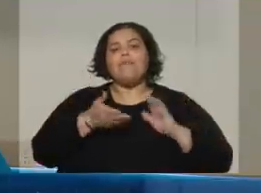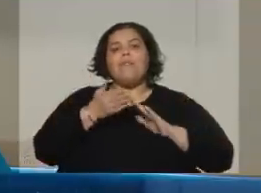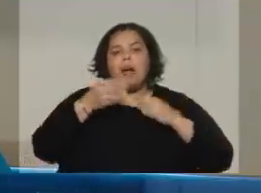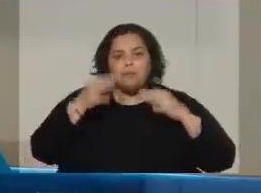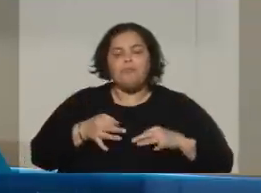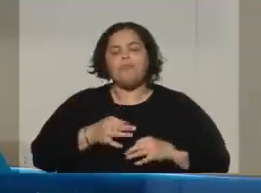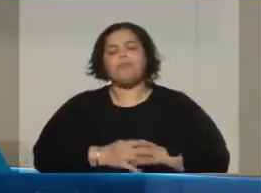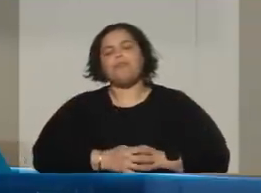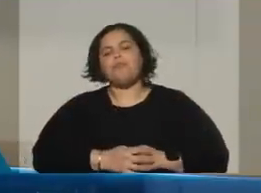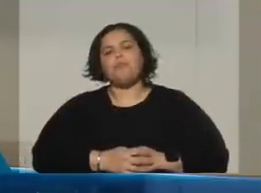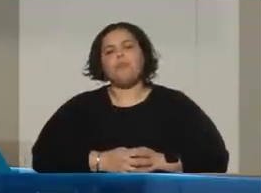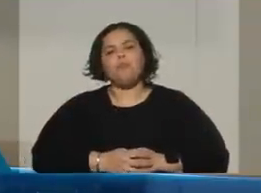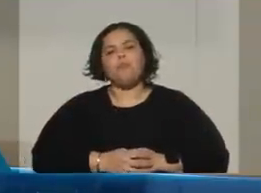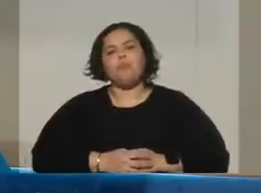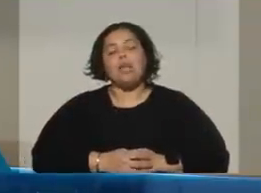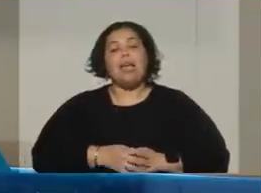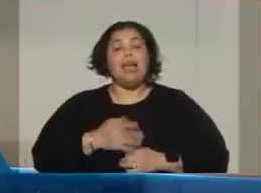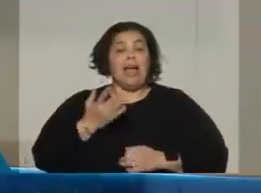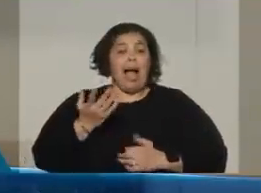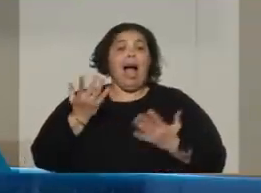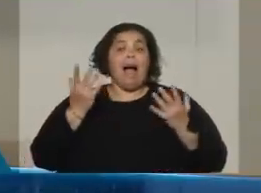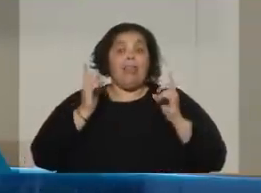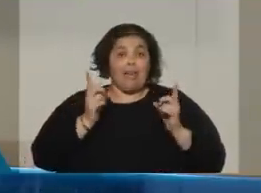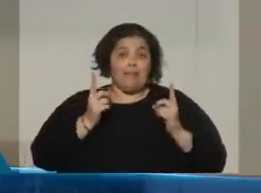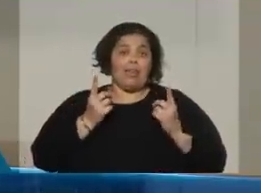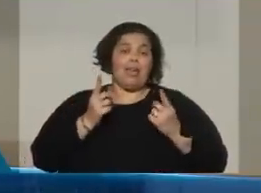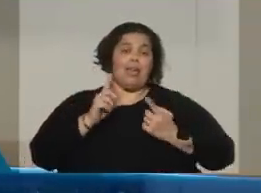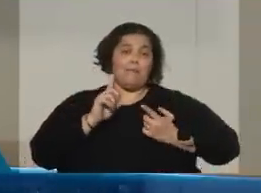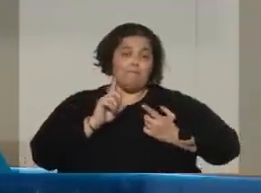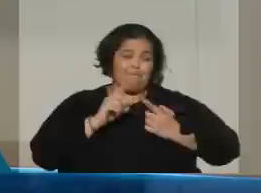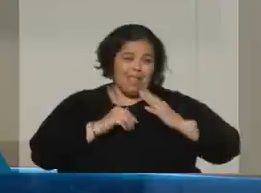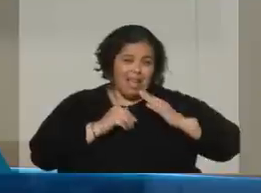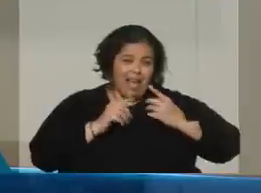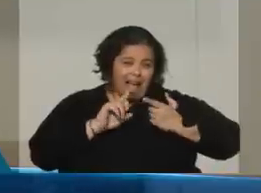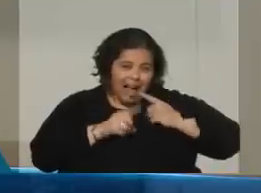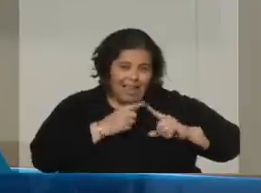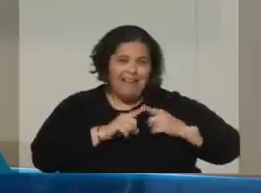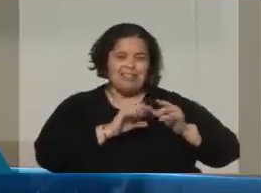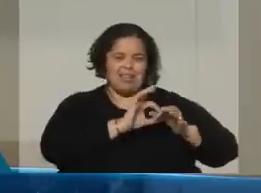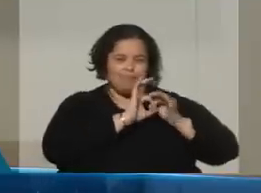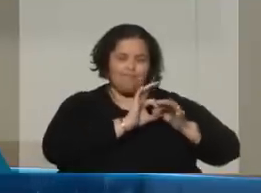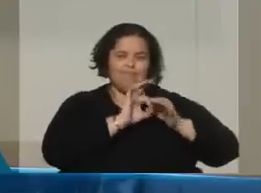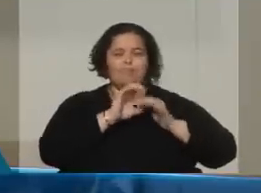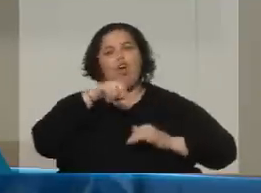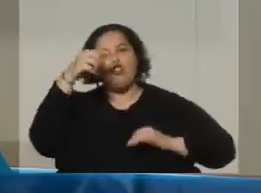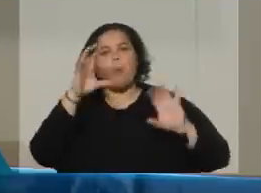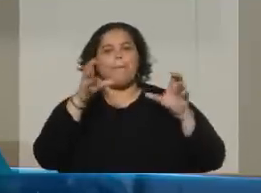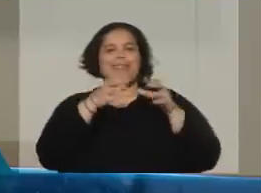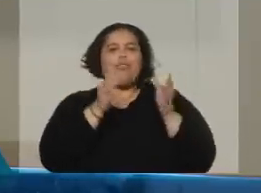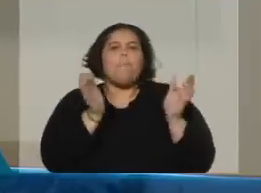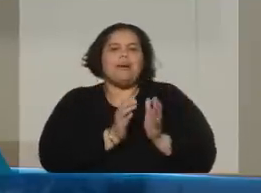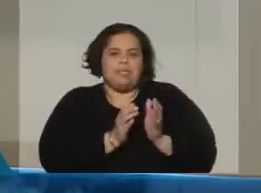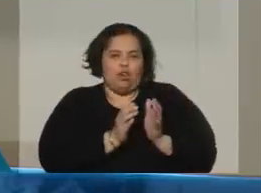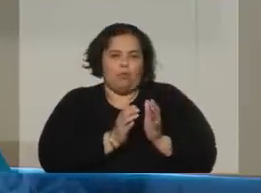es lo que va a resolver? La construcción de alianzas con los partidos más chicos y los partidos regionales que van a definir si alguno es